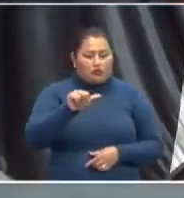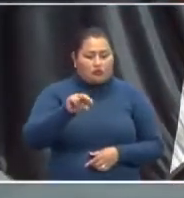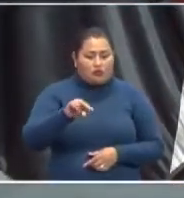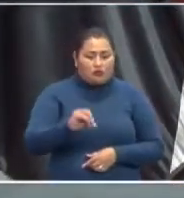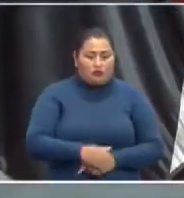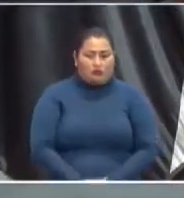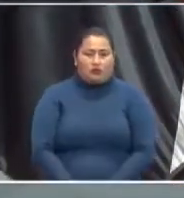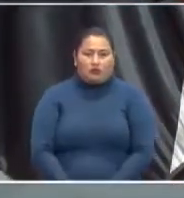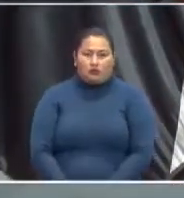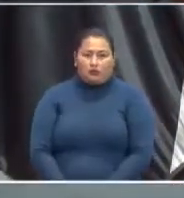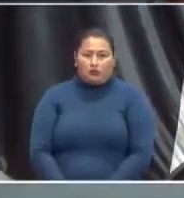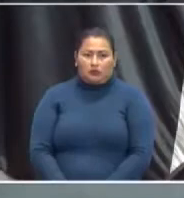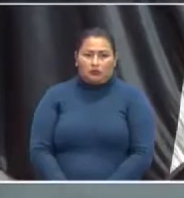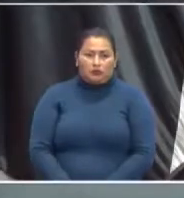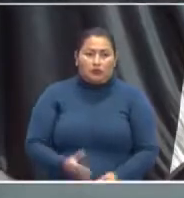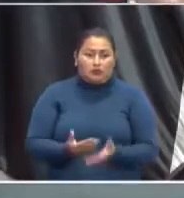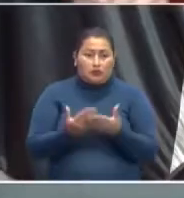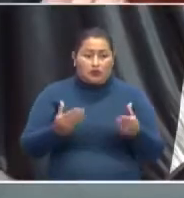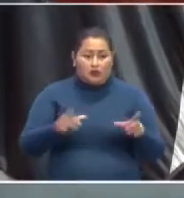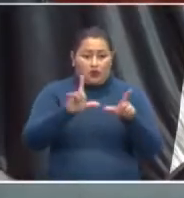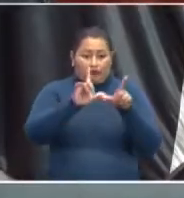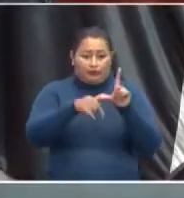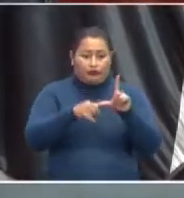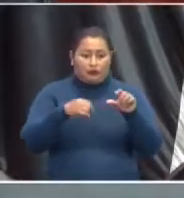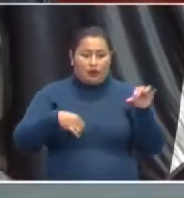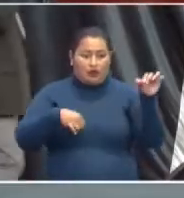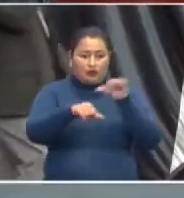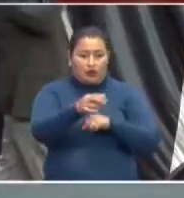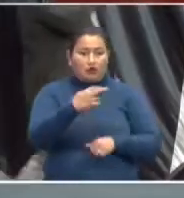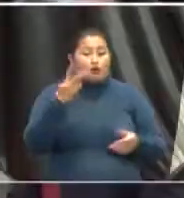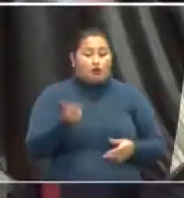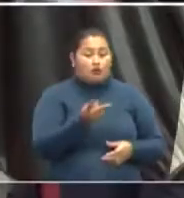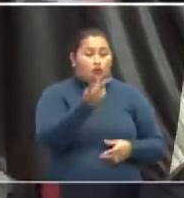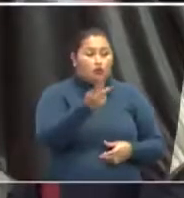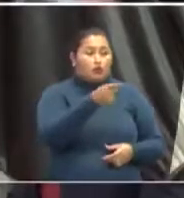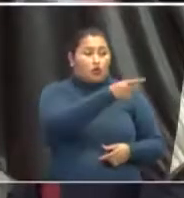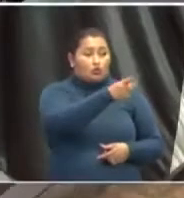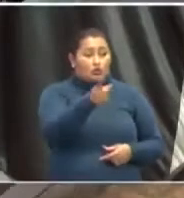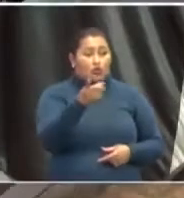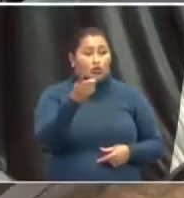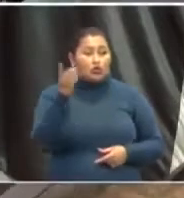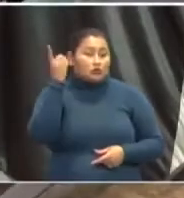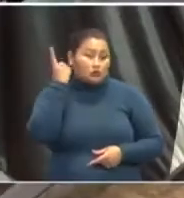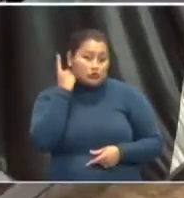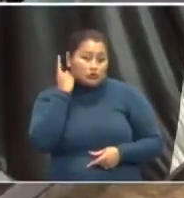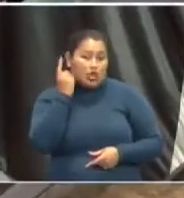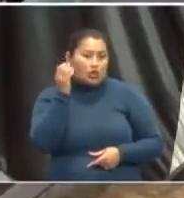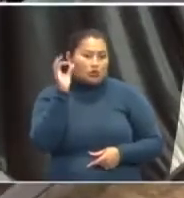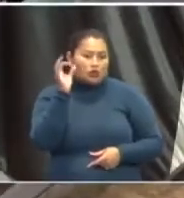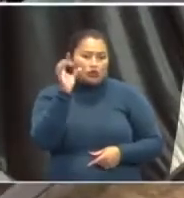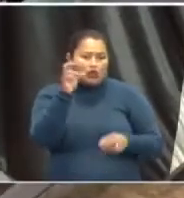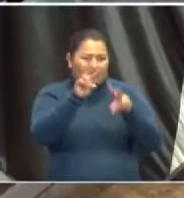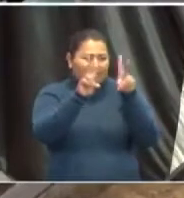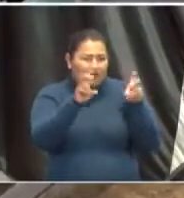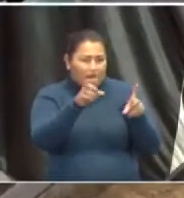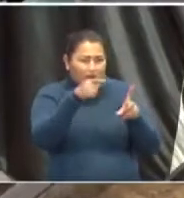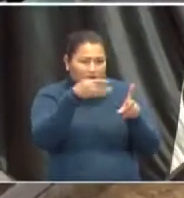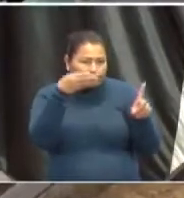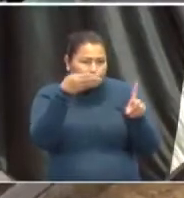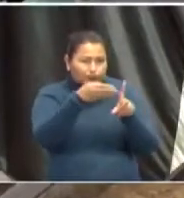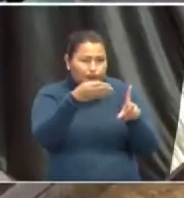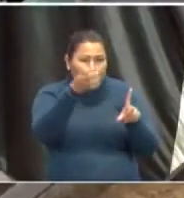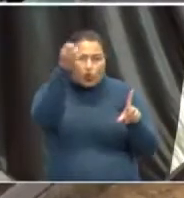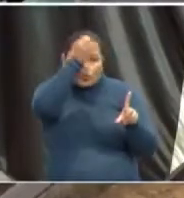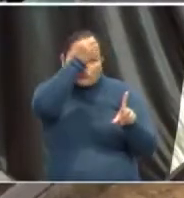Valenzuela, manifestó que tal incremento, además de no justificarse, resulta opaca su ejecución, por lo que además de oponerse a él, propondrá que el Congreso de Sonora